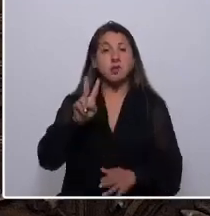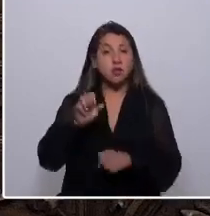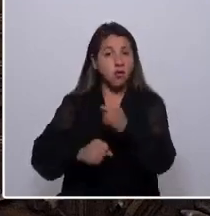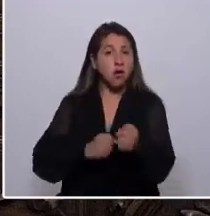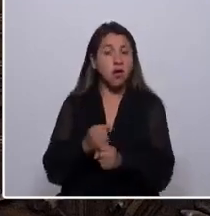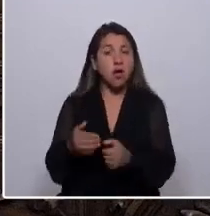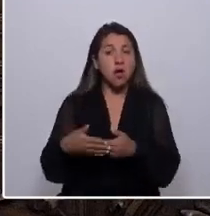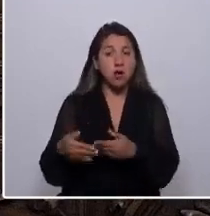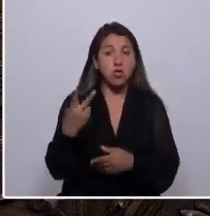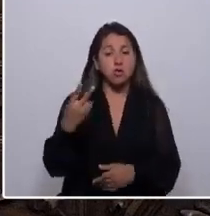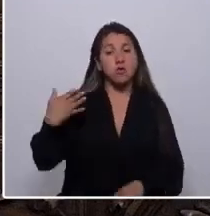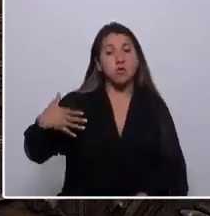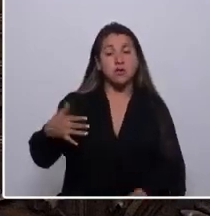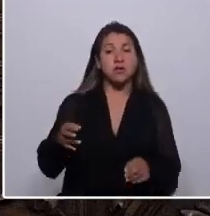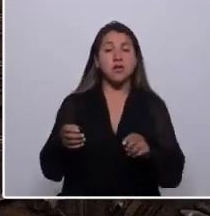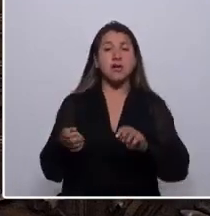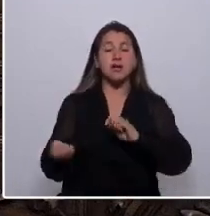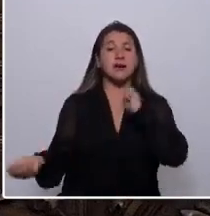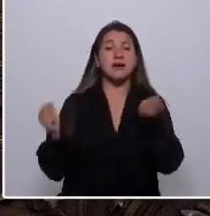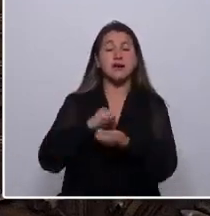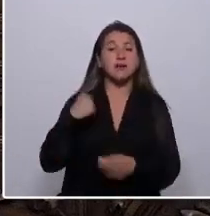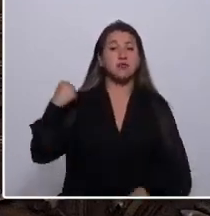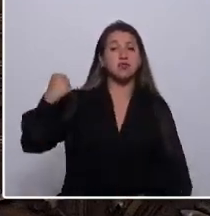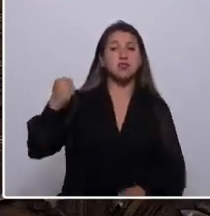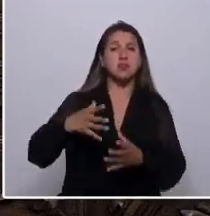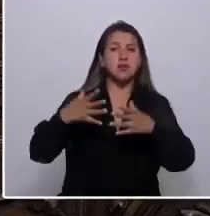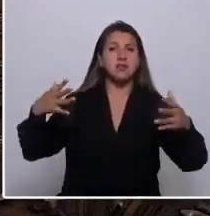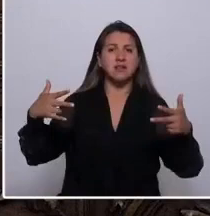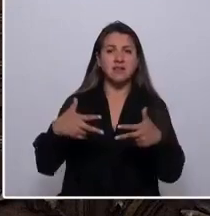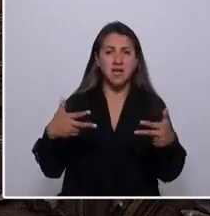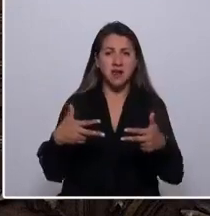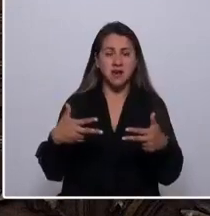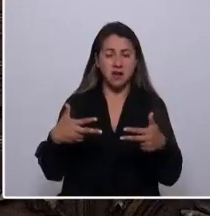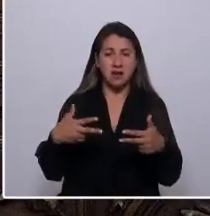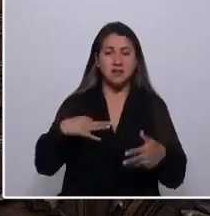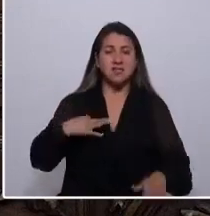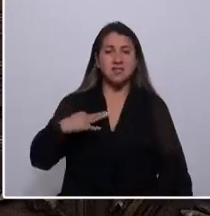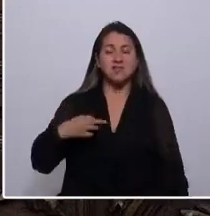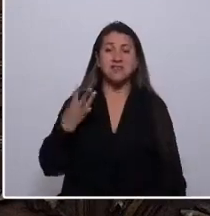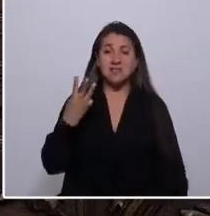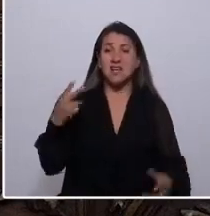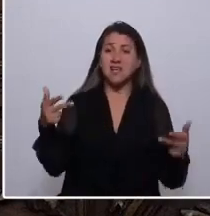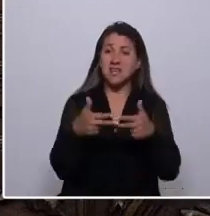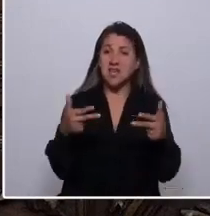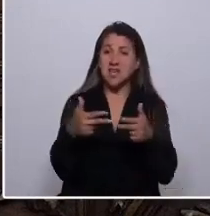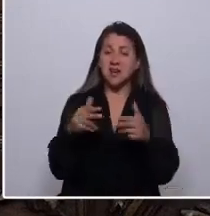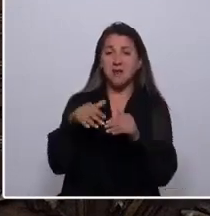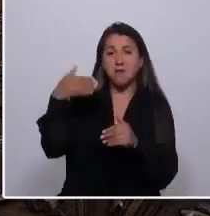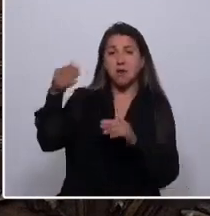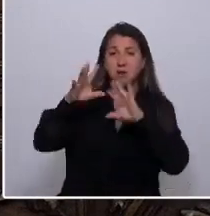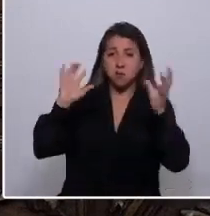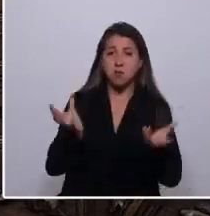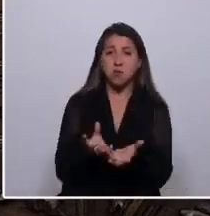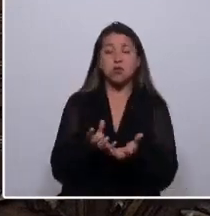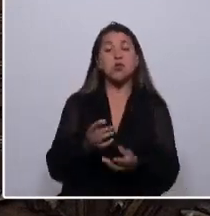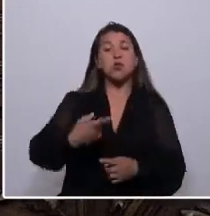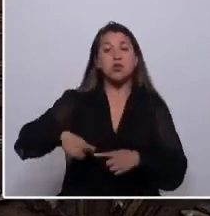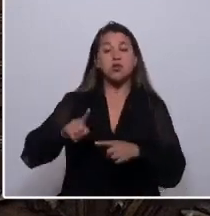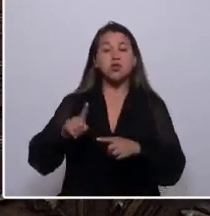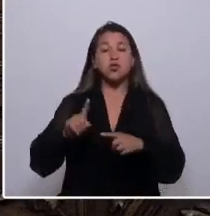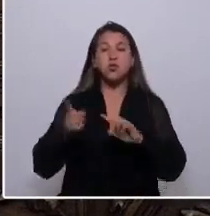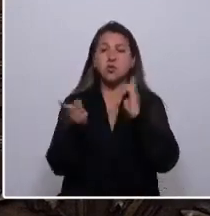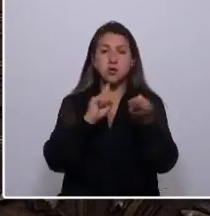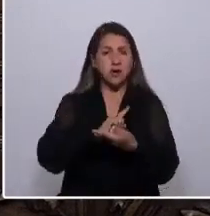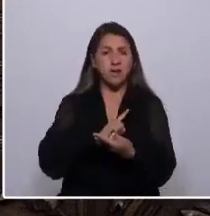con dos importantes revoluciones, una gigantesca guerra civil, tres guerras externas, nueve grandes reformas y un cambio interpretativo